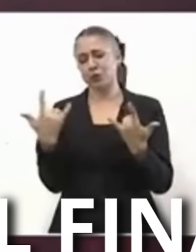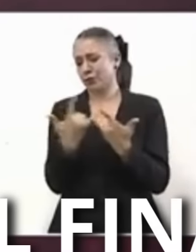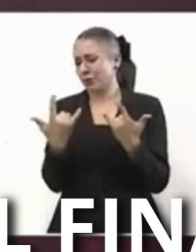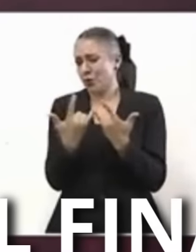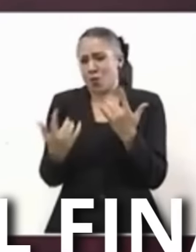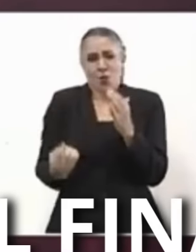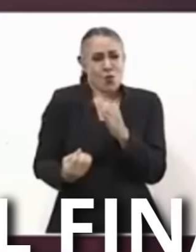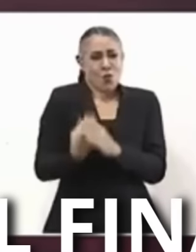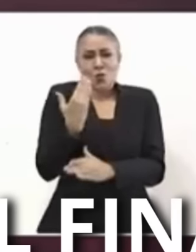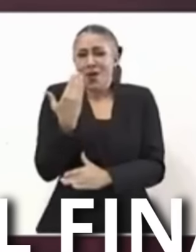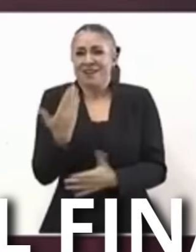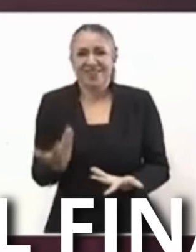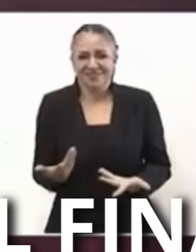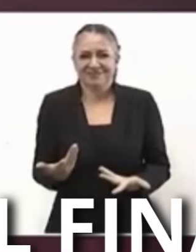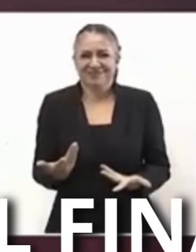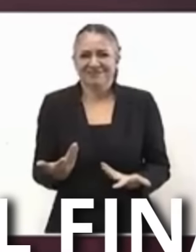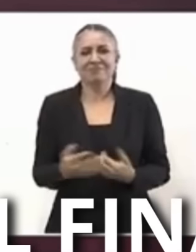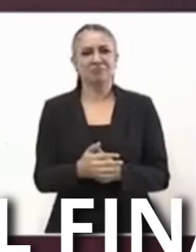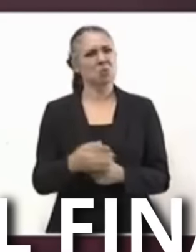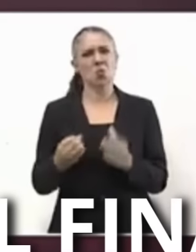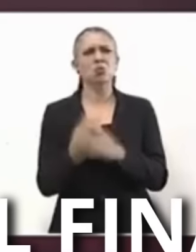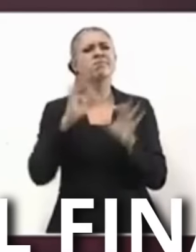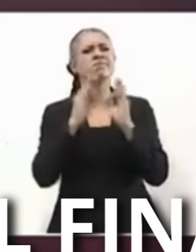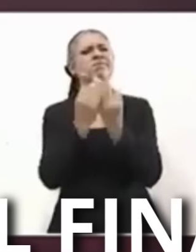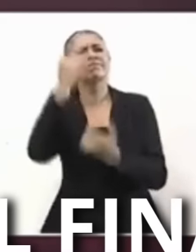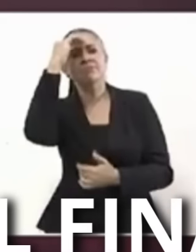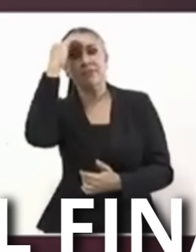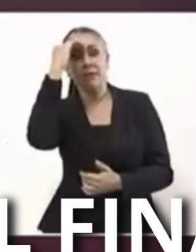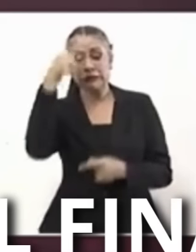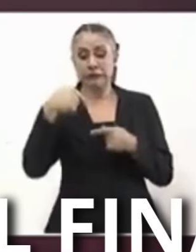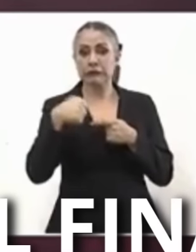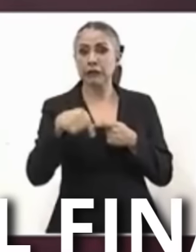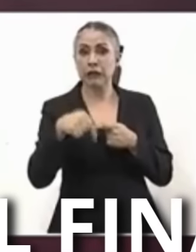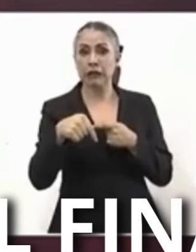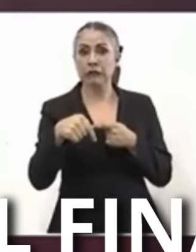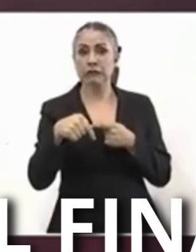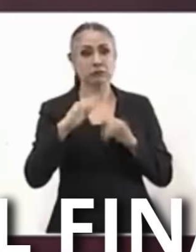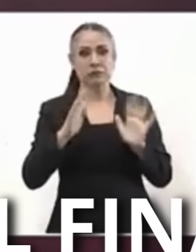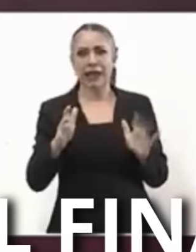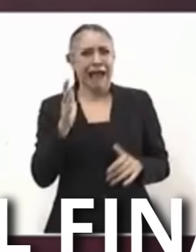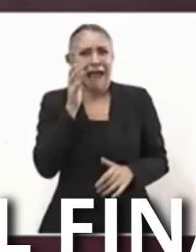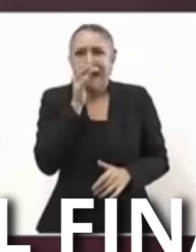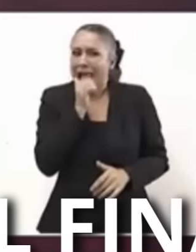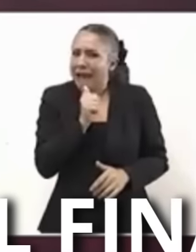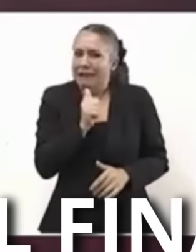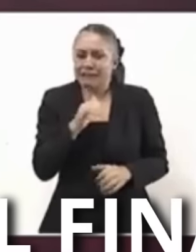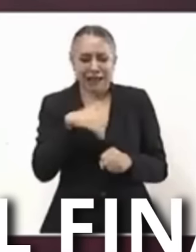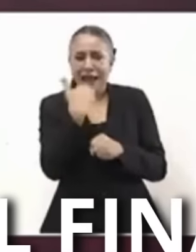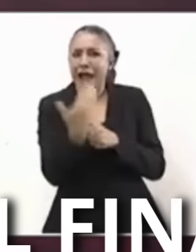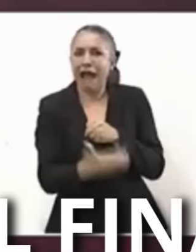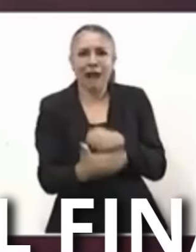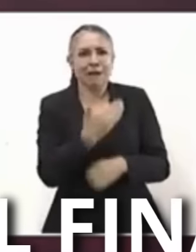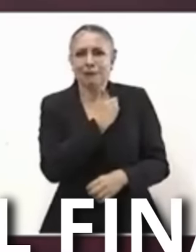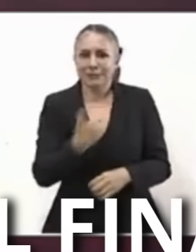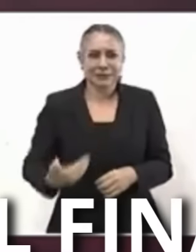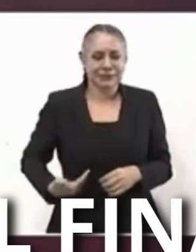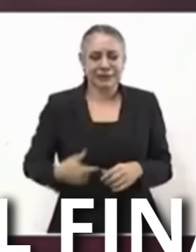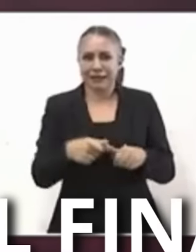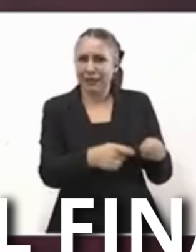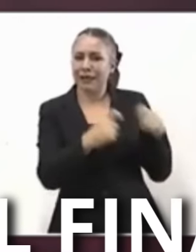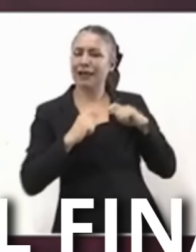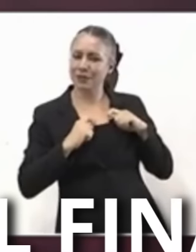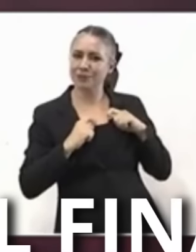Quedan unos días Para que termine El gobierno del presidente E inicie El segundo piso De la cuarta